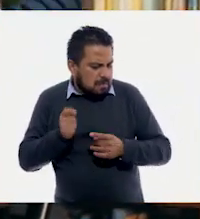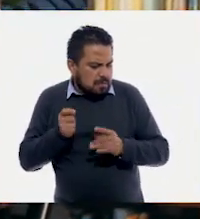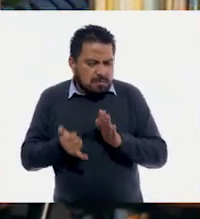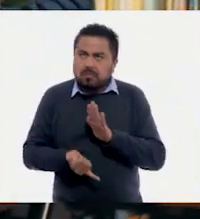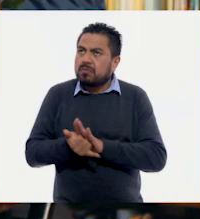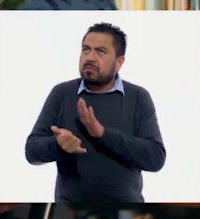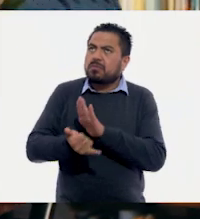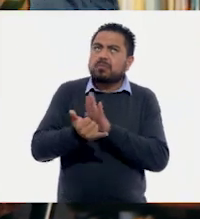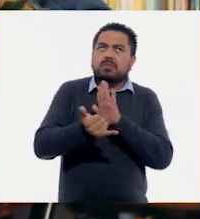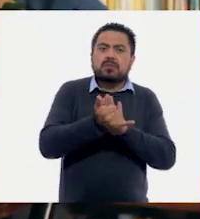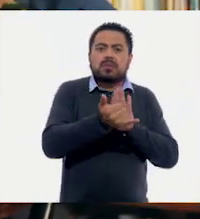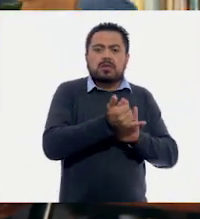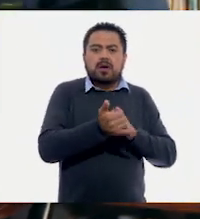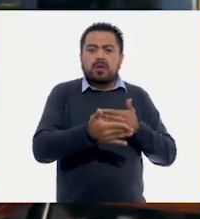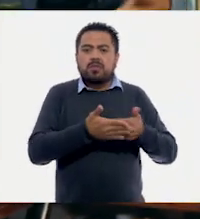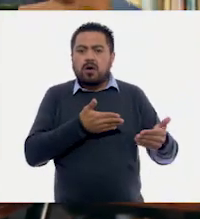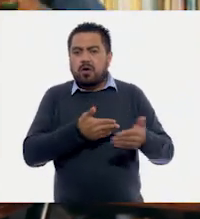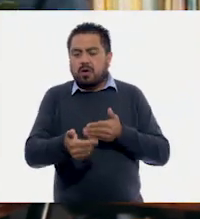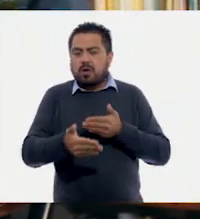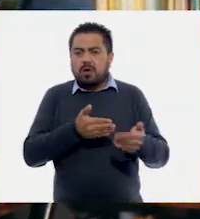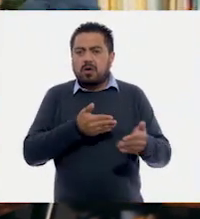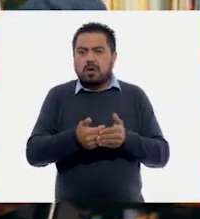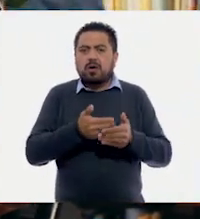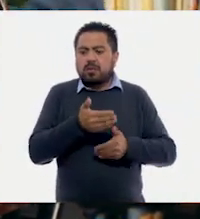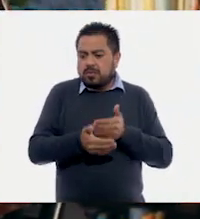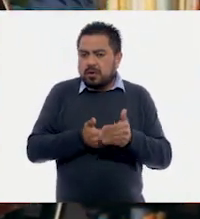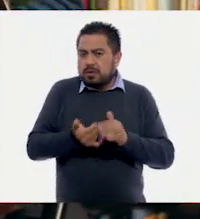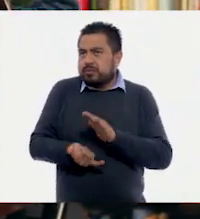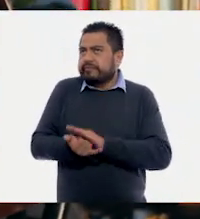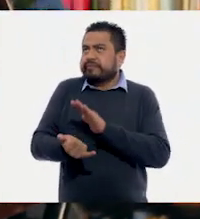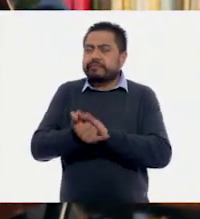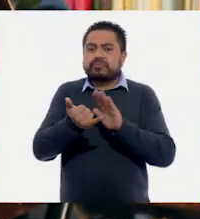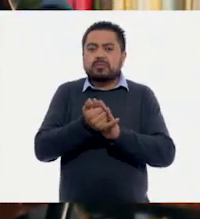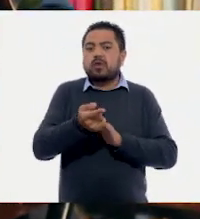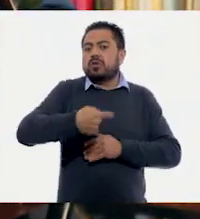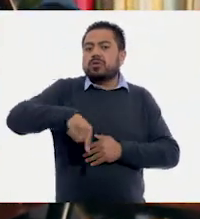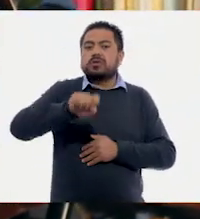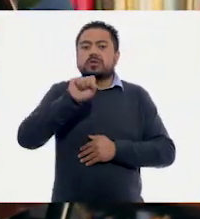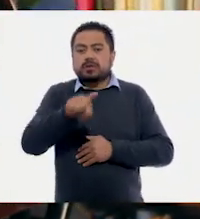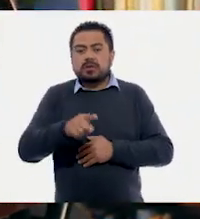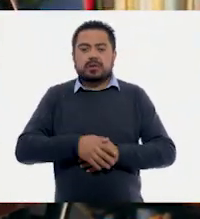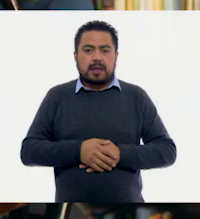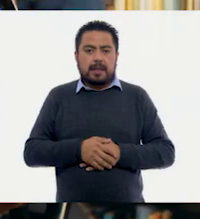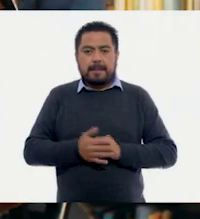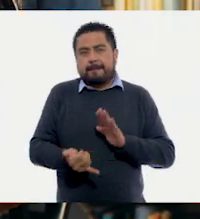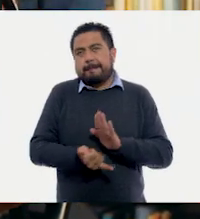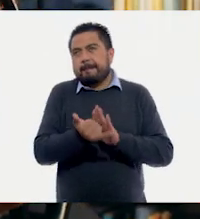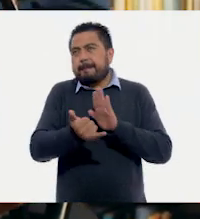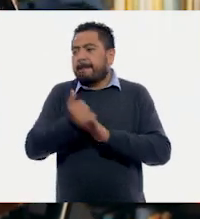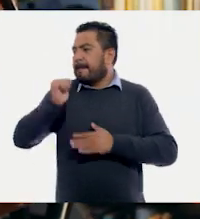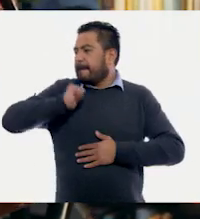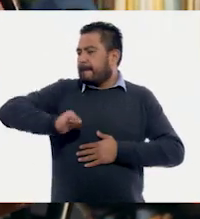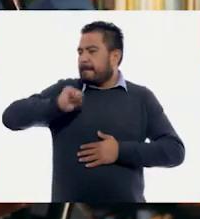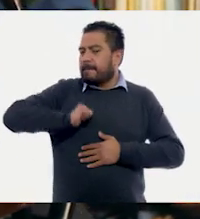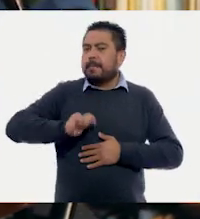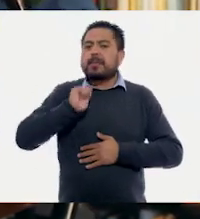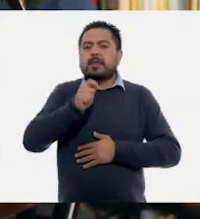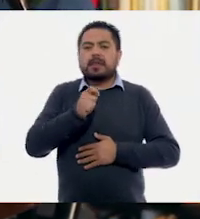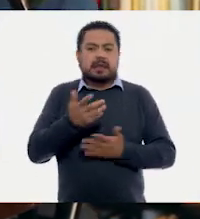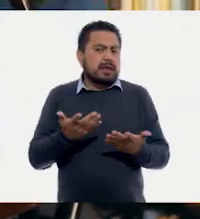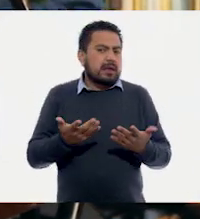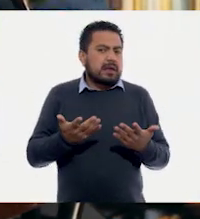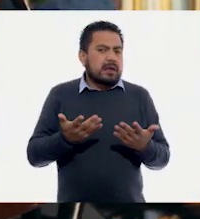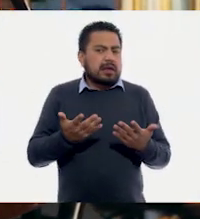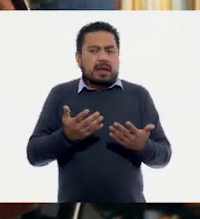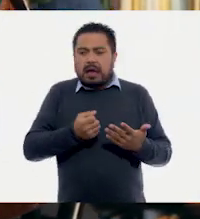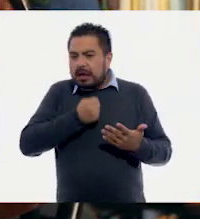construcciones modernas, las que están en proceso de construcción son ustedes. Y las construcciones antiguas somos nosotros,